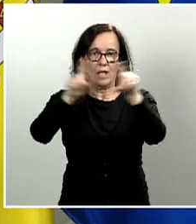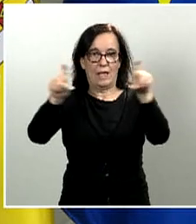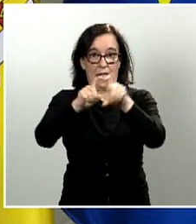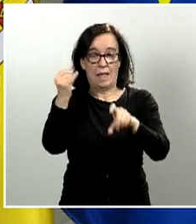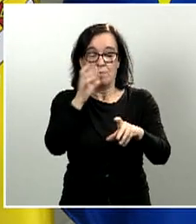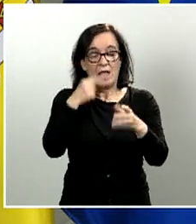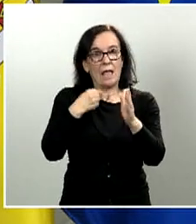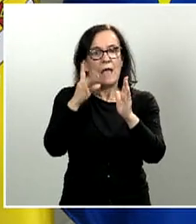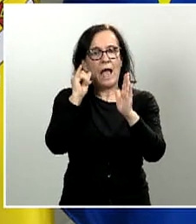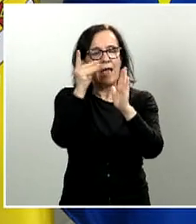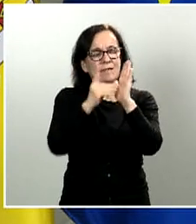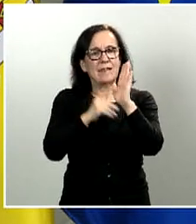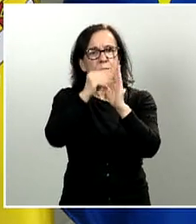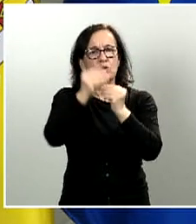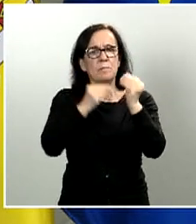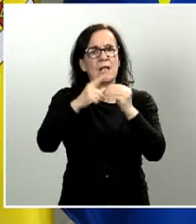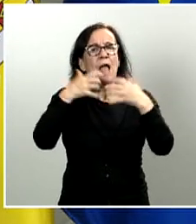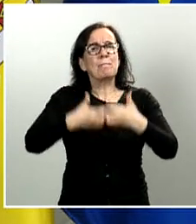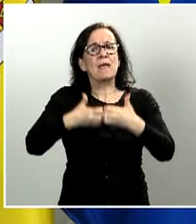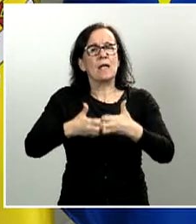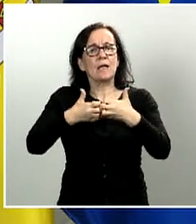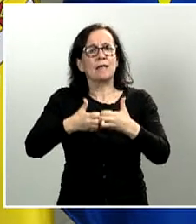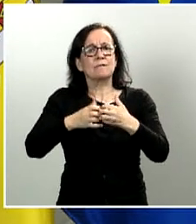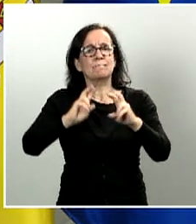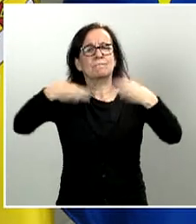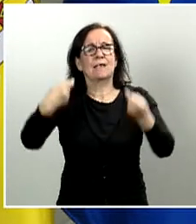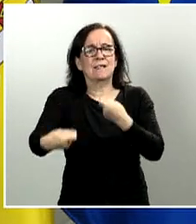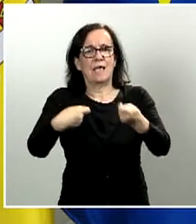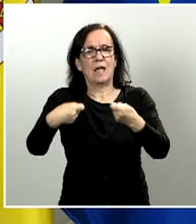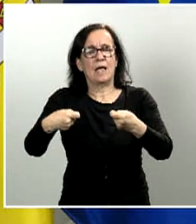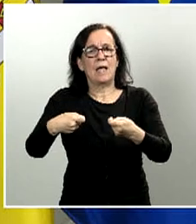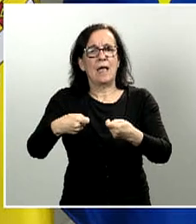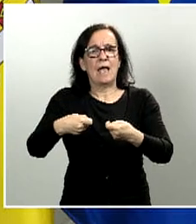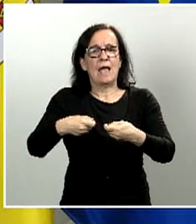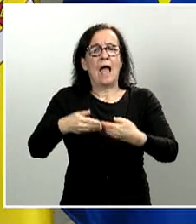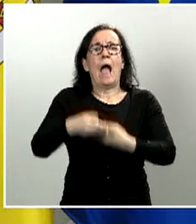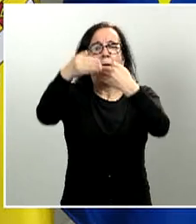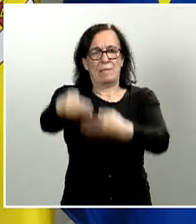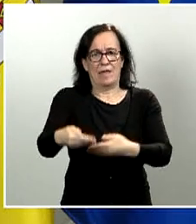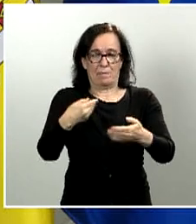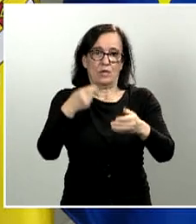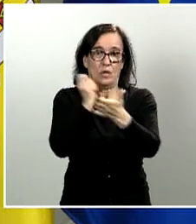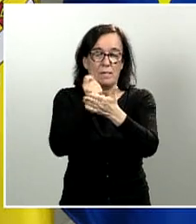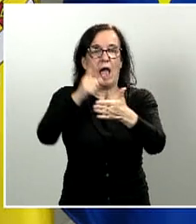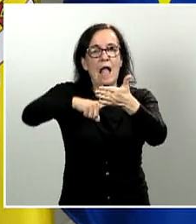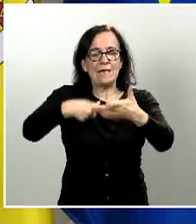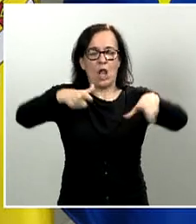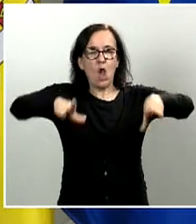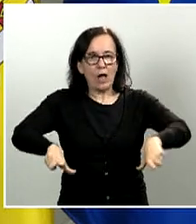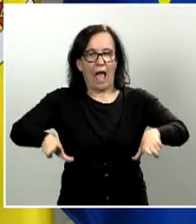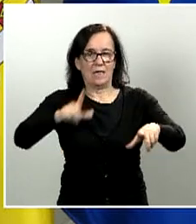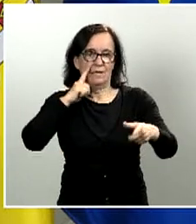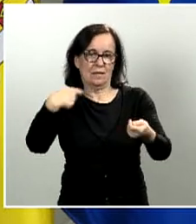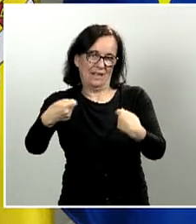establecer mecanismos para la renegociación y el aplazamiento de pagos de alquileres de locales de negocio, en particular